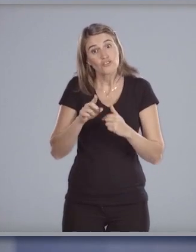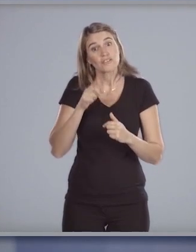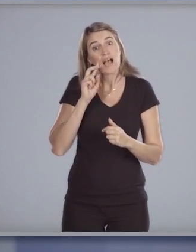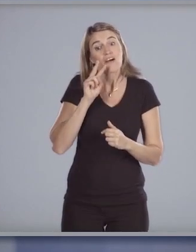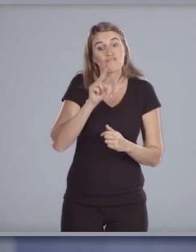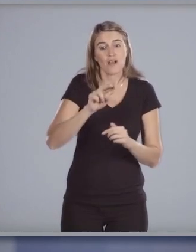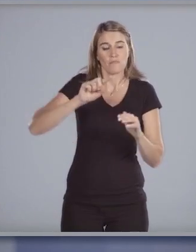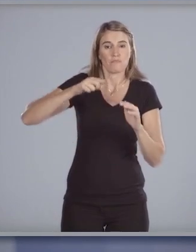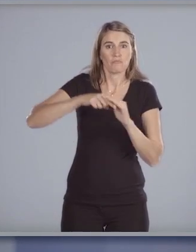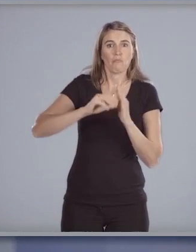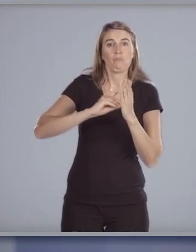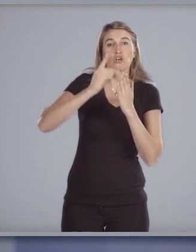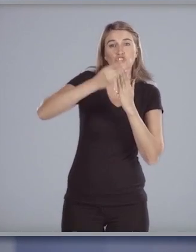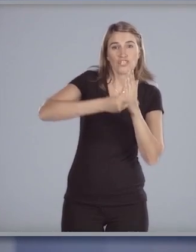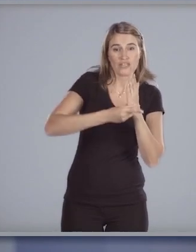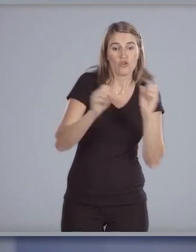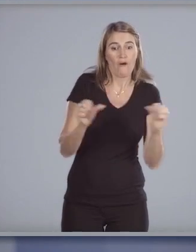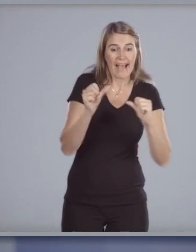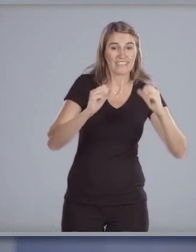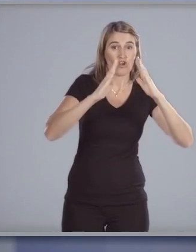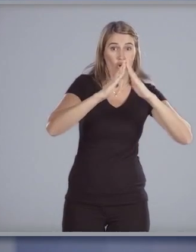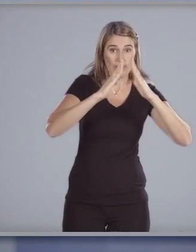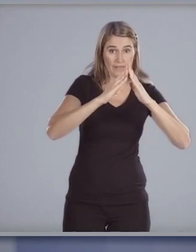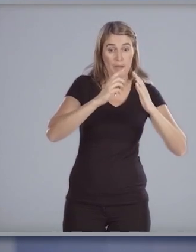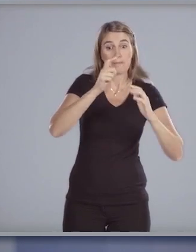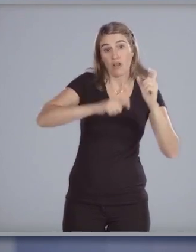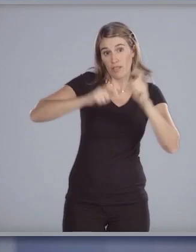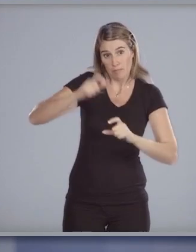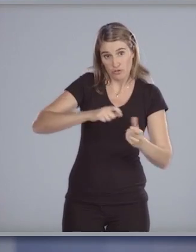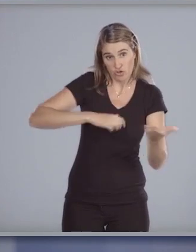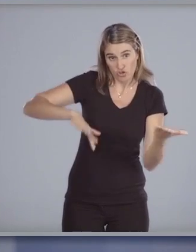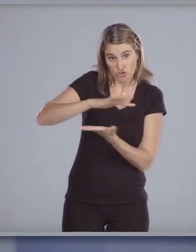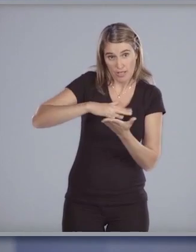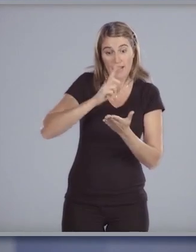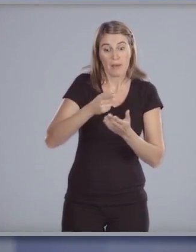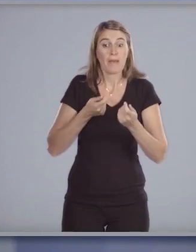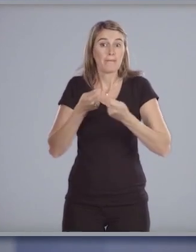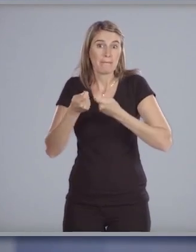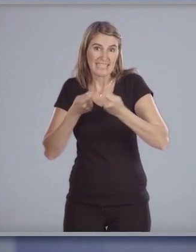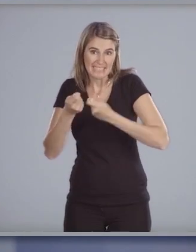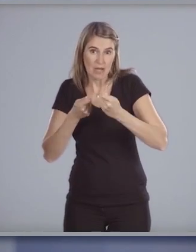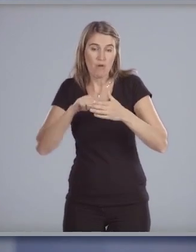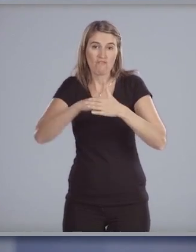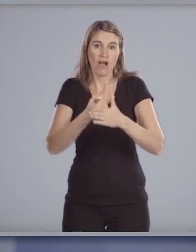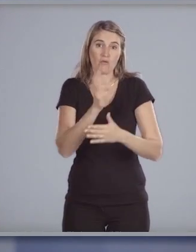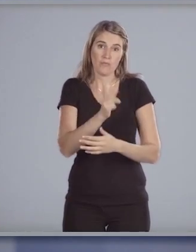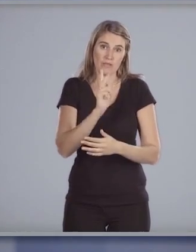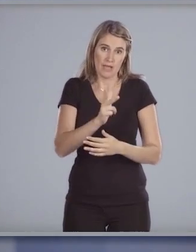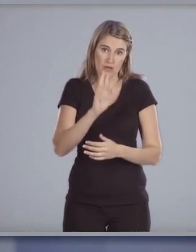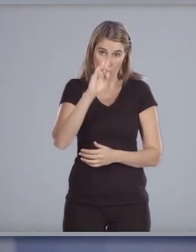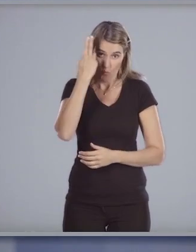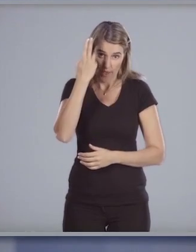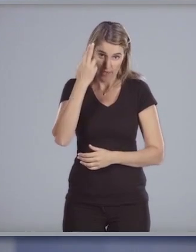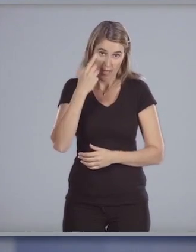profundizarán los proyectos para la construcción de vivienda social y además de préstamos del Banco Hipotecario del